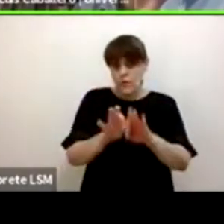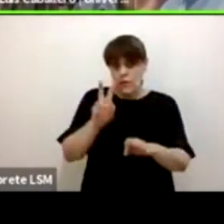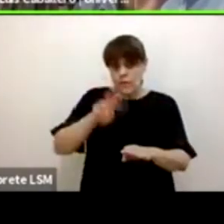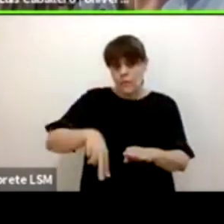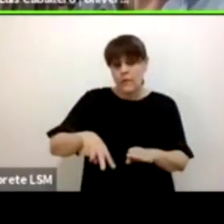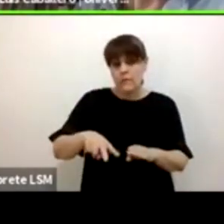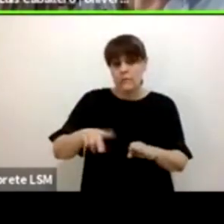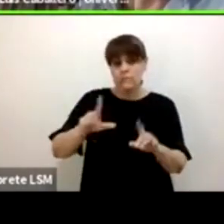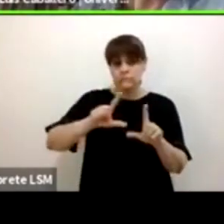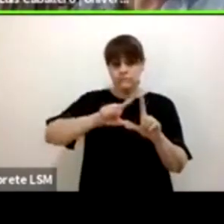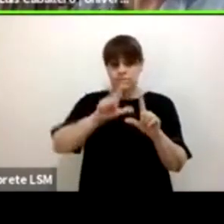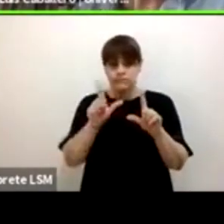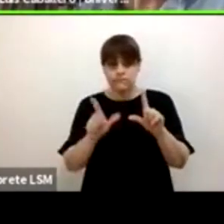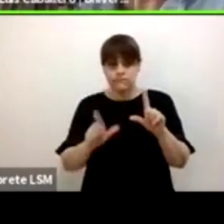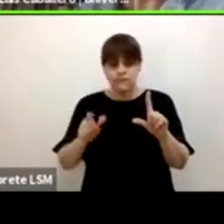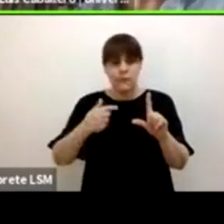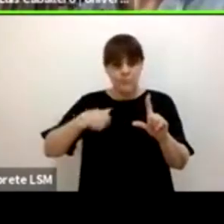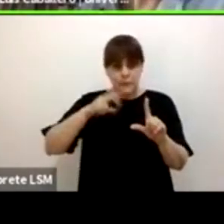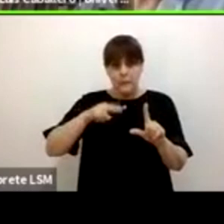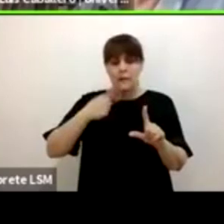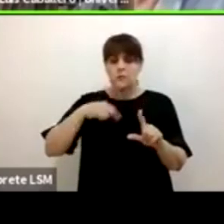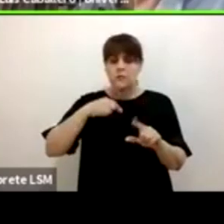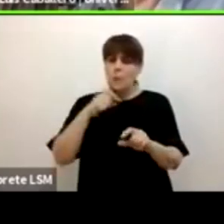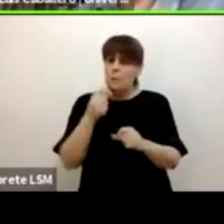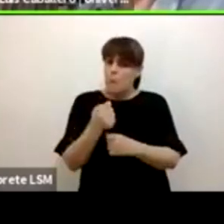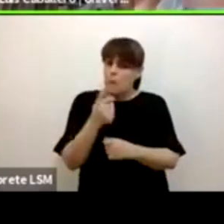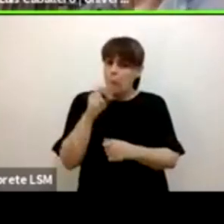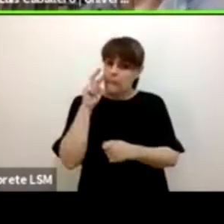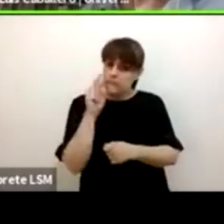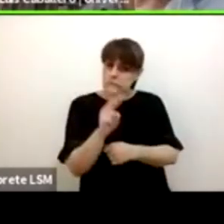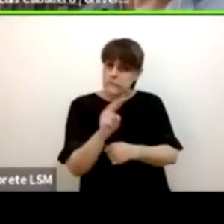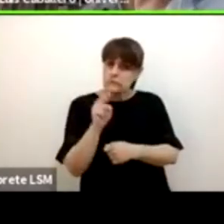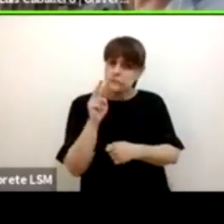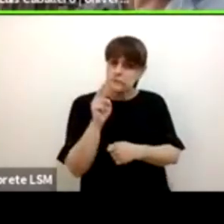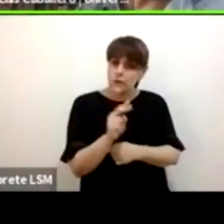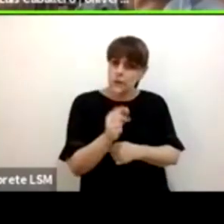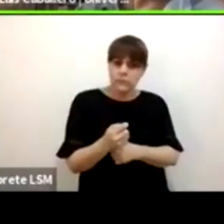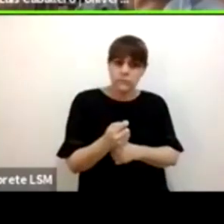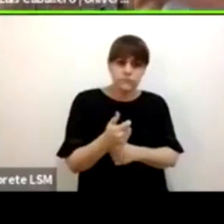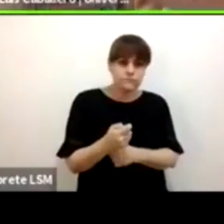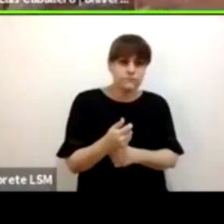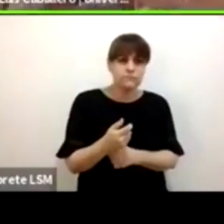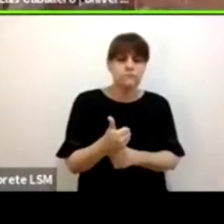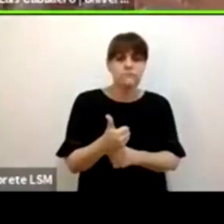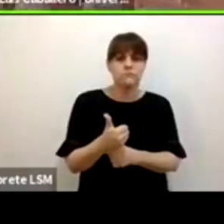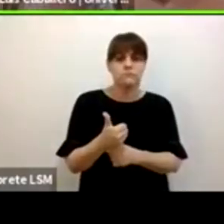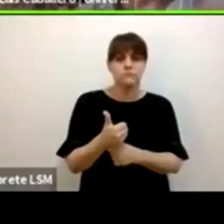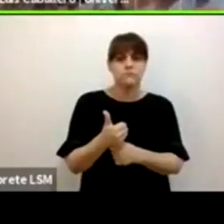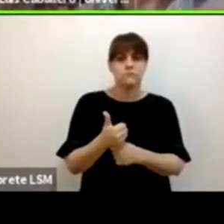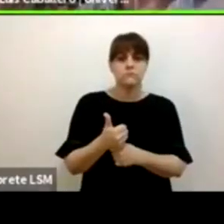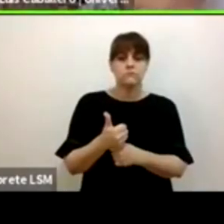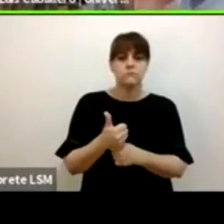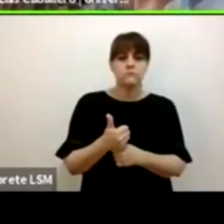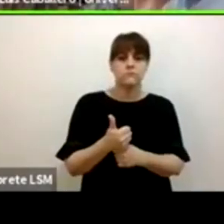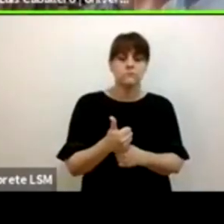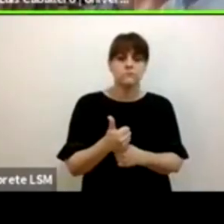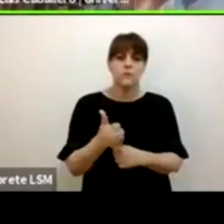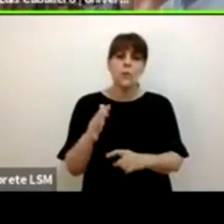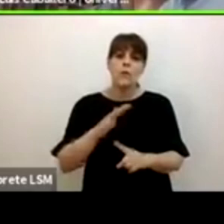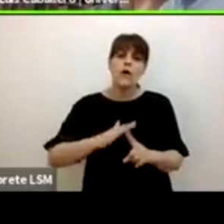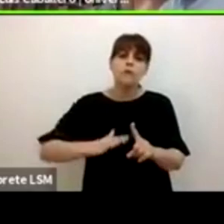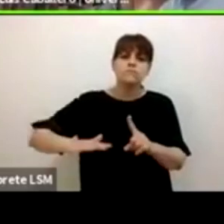reparado poco, ¿no? Todo lo que ha digamos rondado al